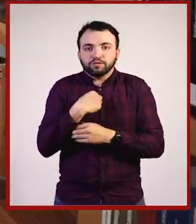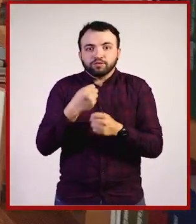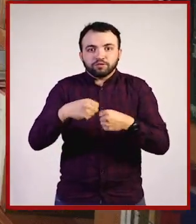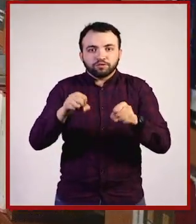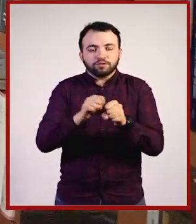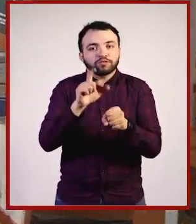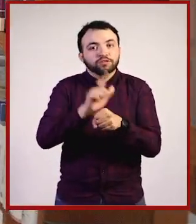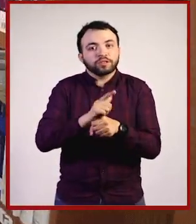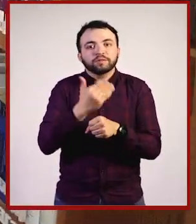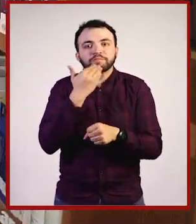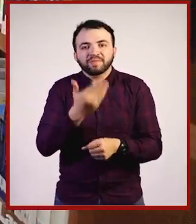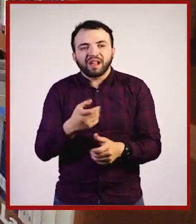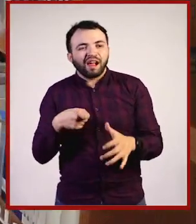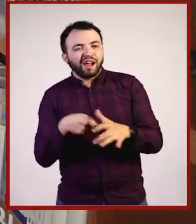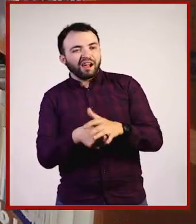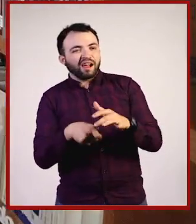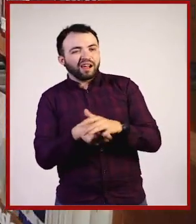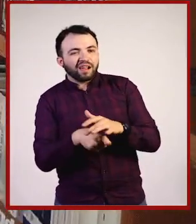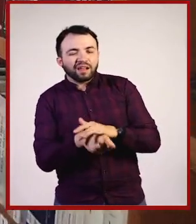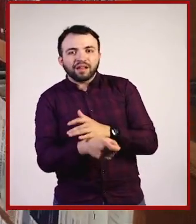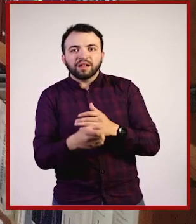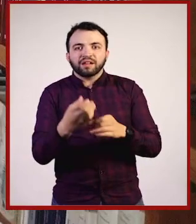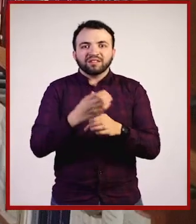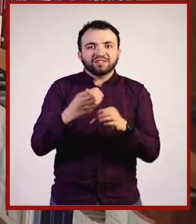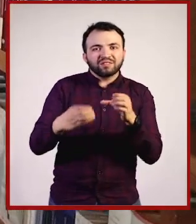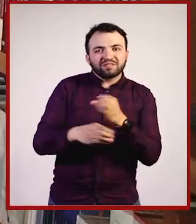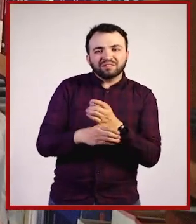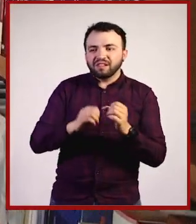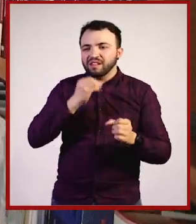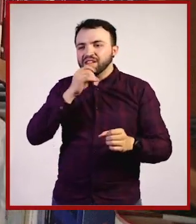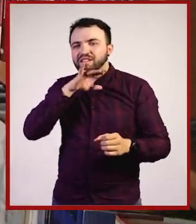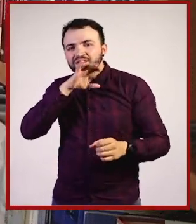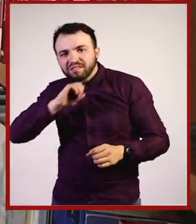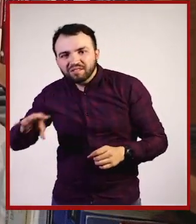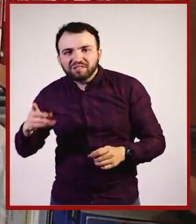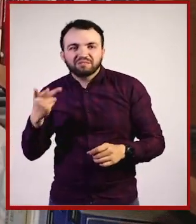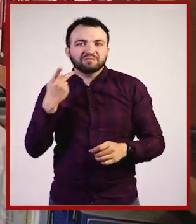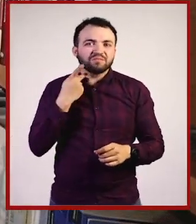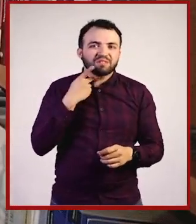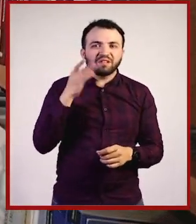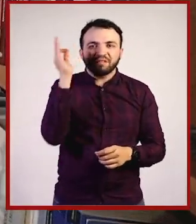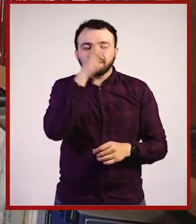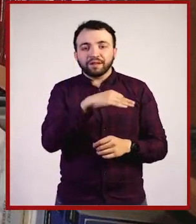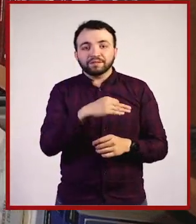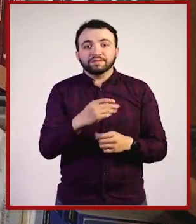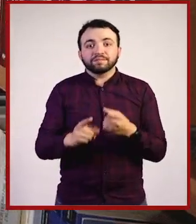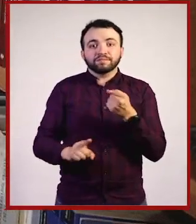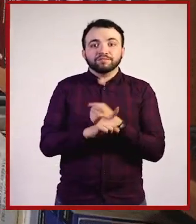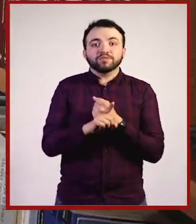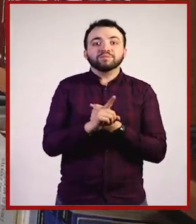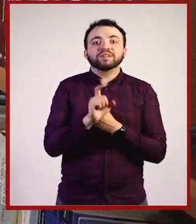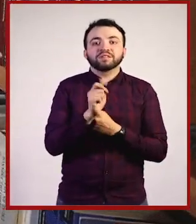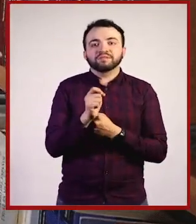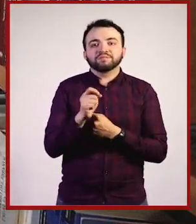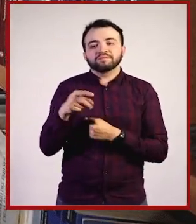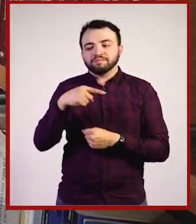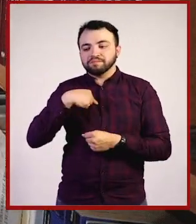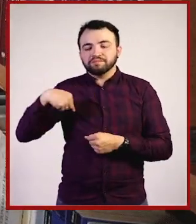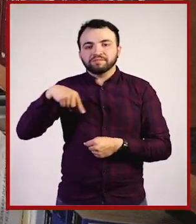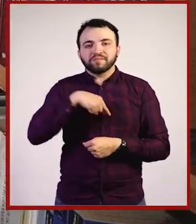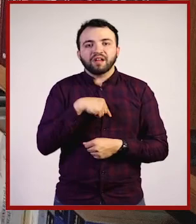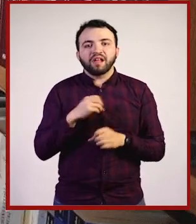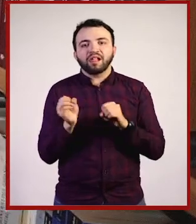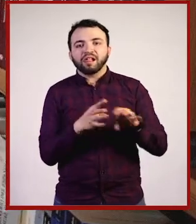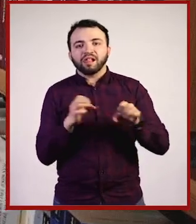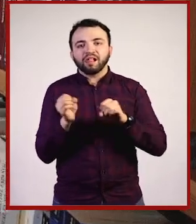corrupción, la impunidad, los privilegios desmedidos y la desconfianza en nuestro sistema político son problemas que nosotros mismos